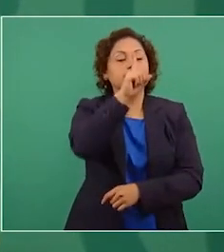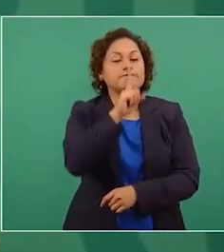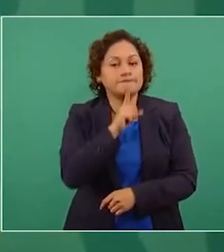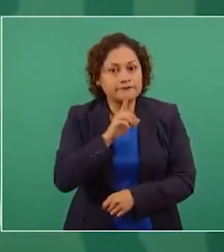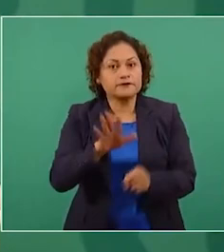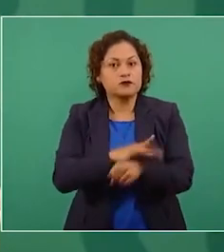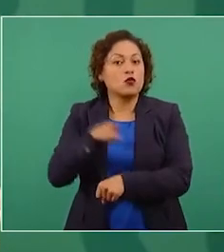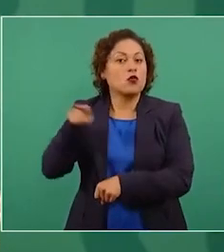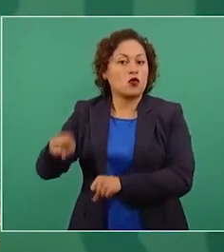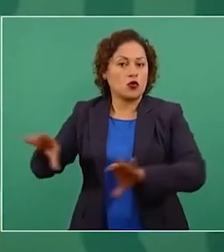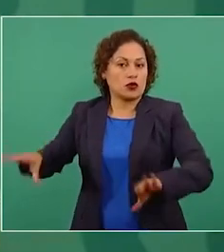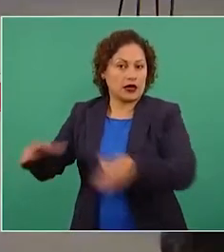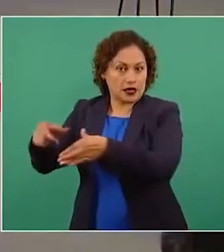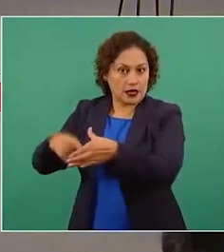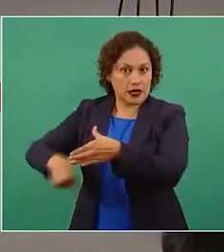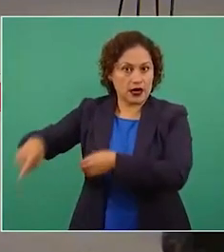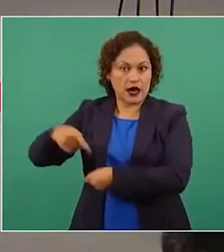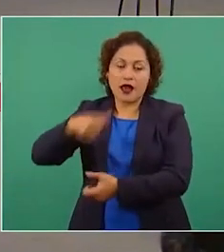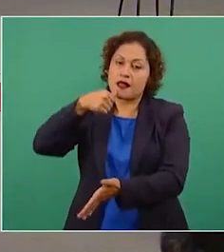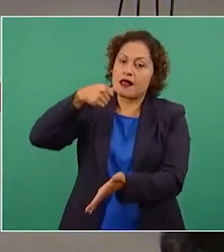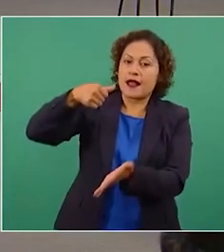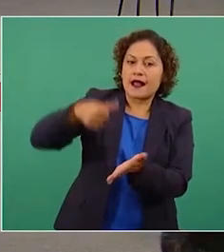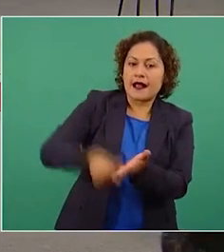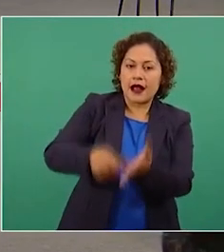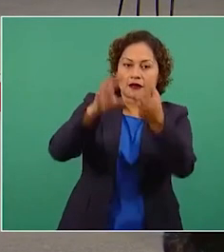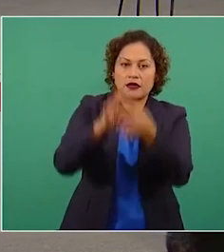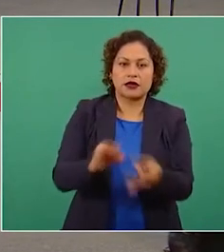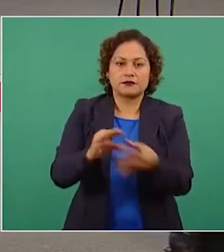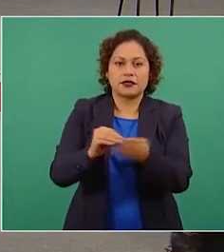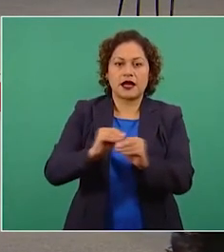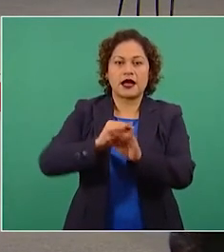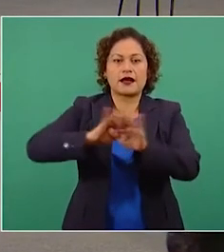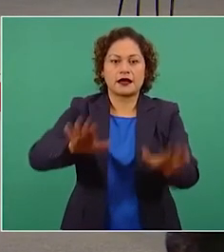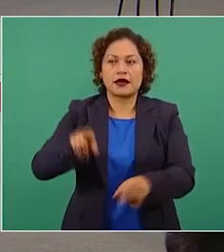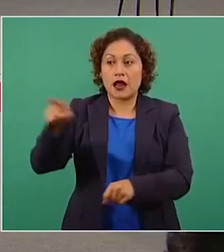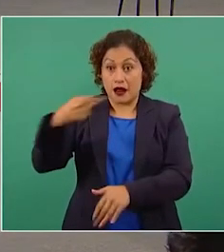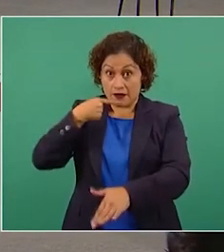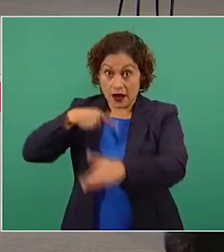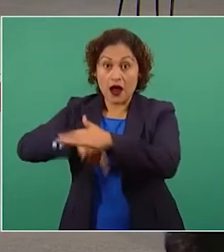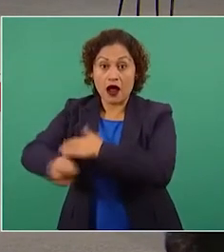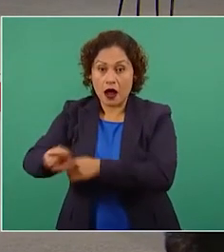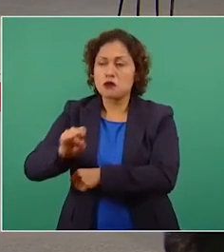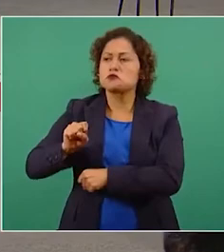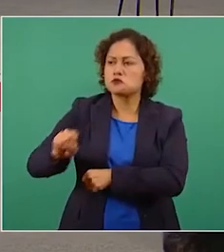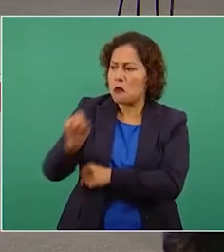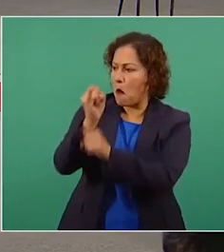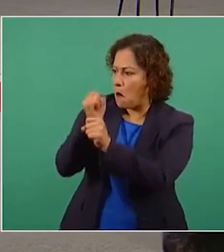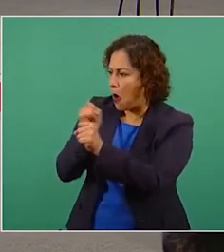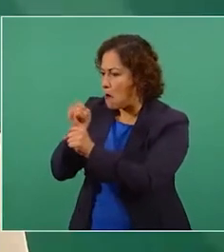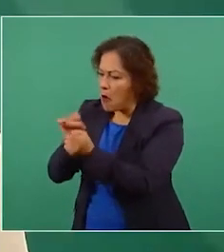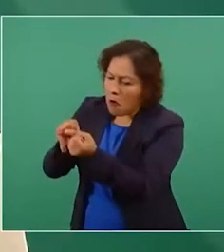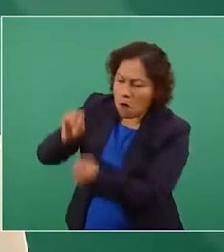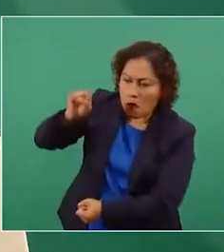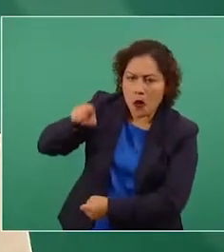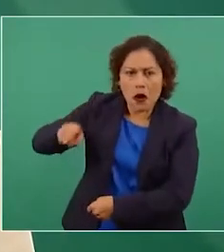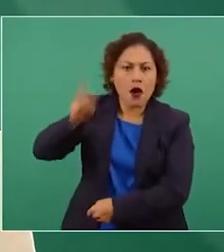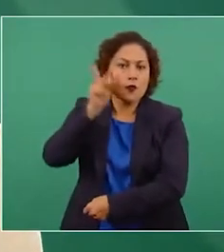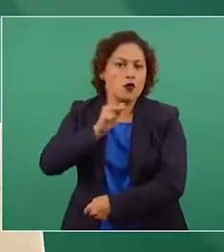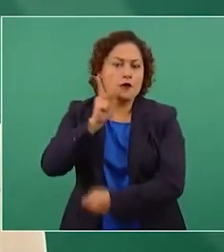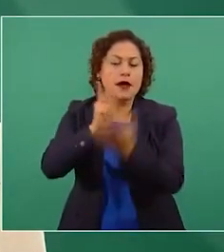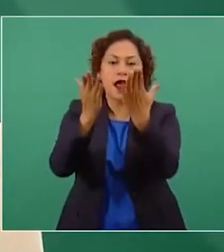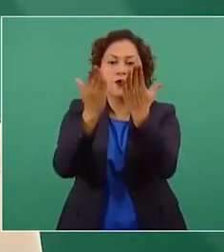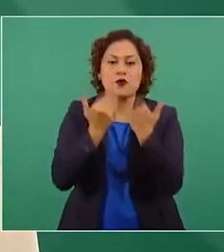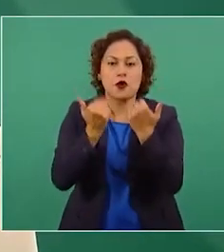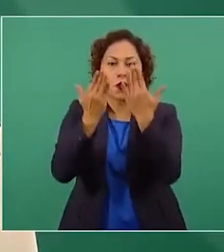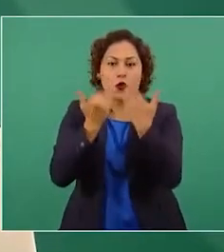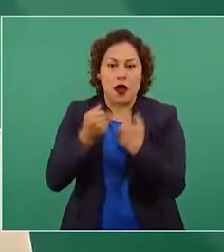informó a través de una carta aclaratoria que la queja fue atendida e investigada y que por falta de pruebas el órgano